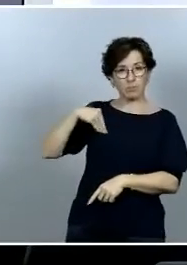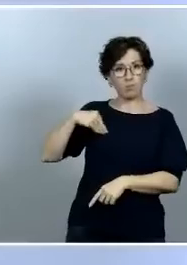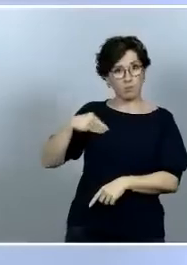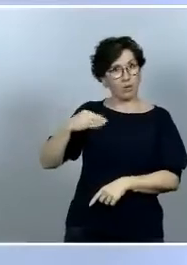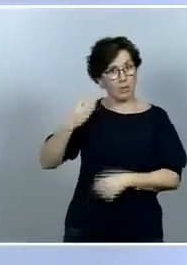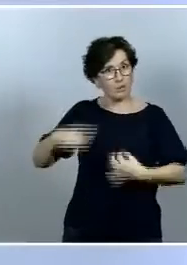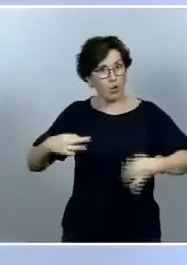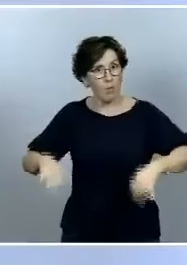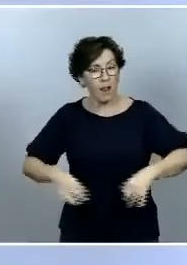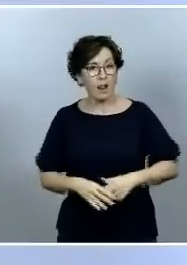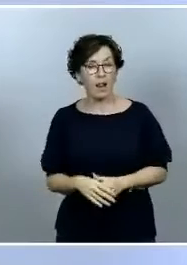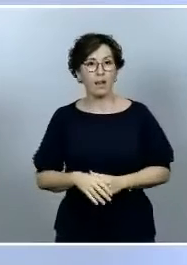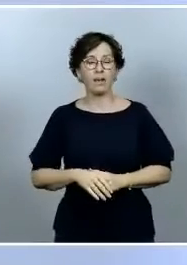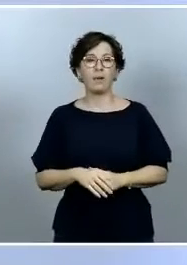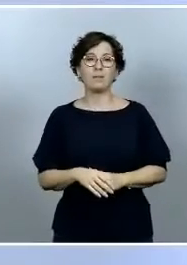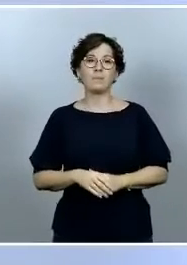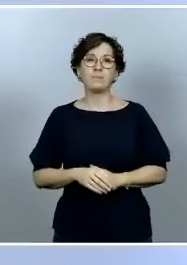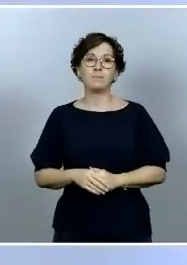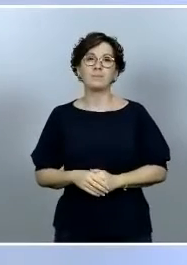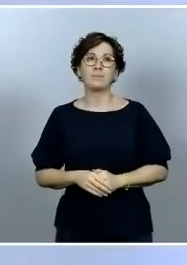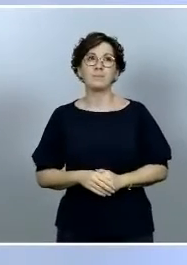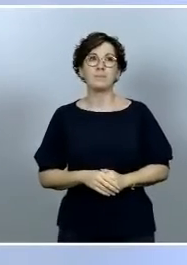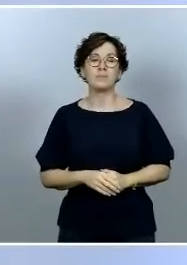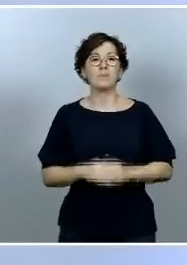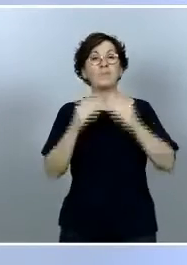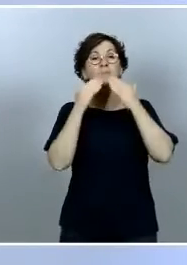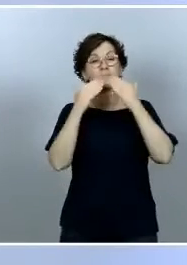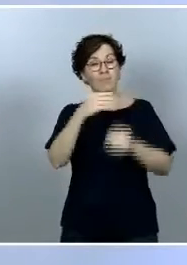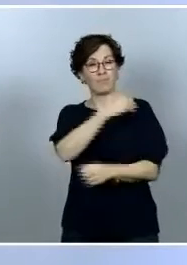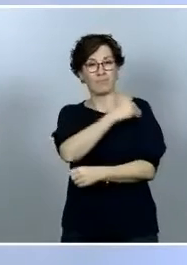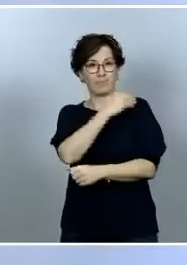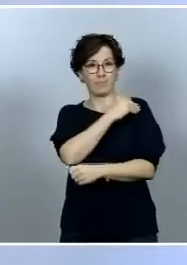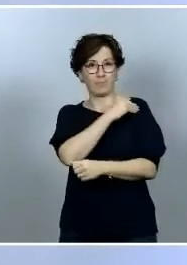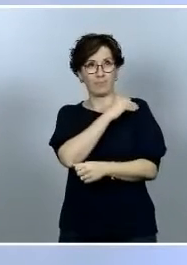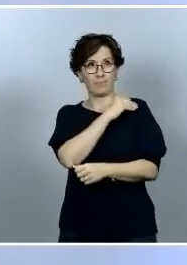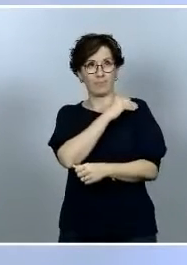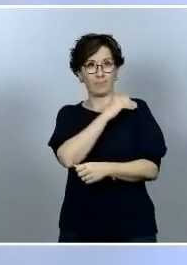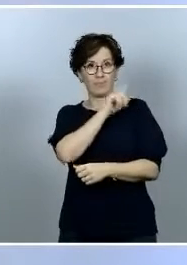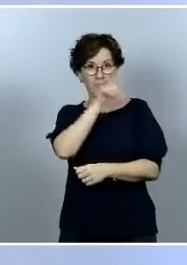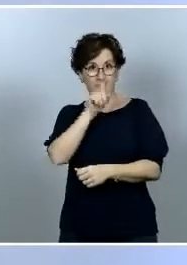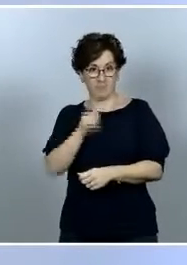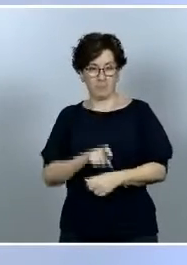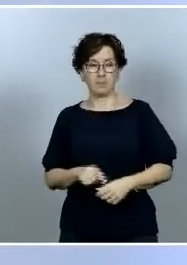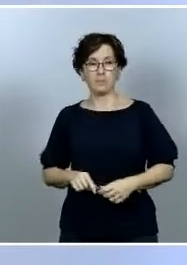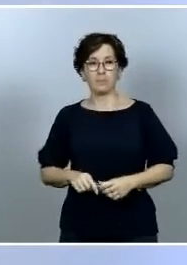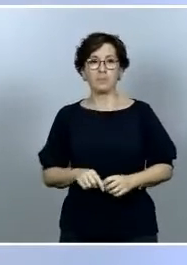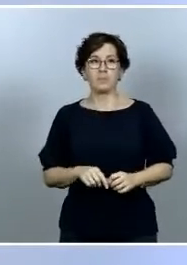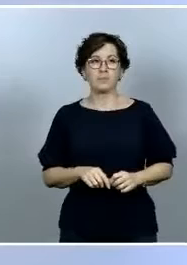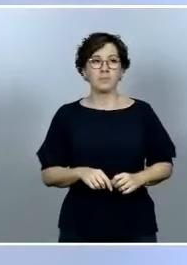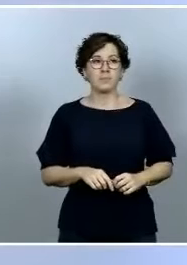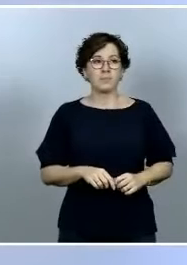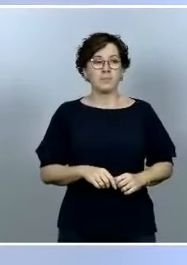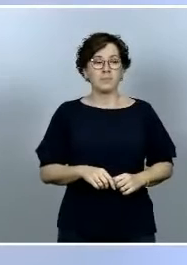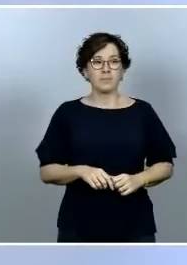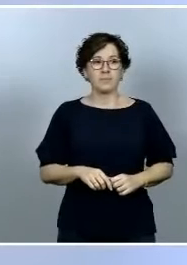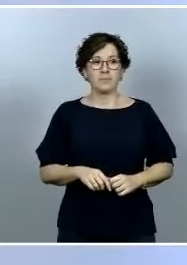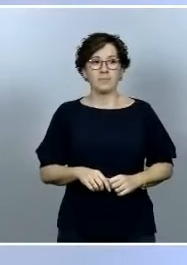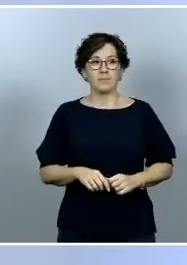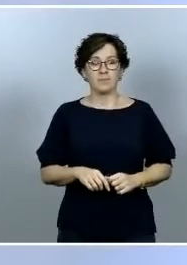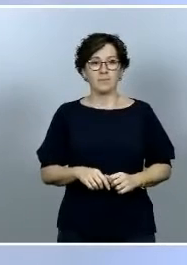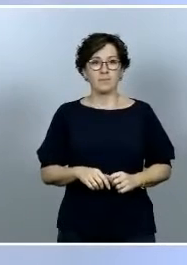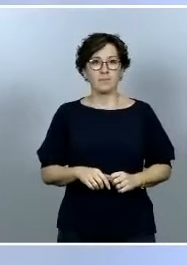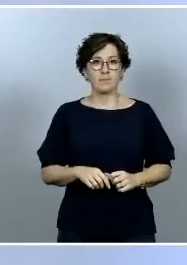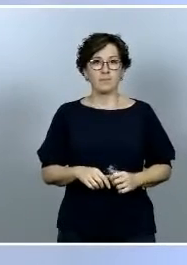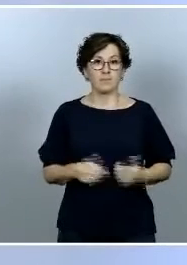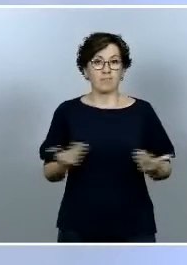muchas gracias Jorge por sus tres preguntas bueno nuestro estado es un estado compuesto y las